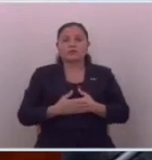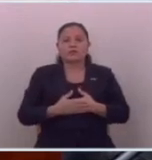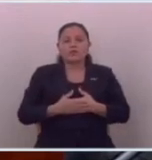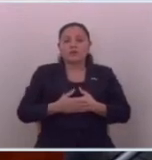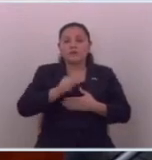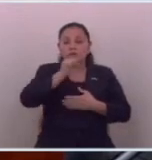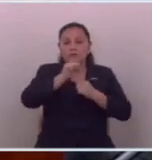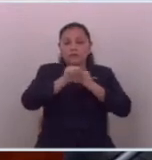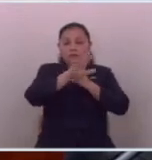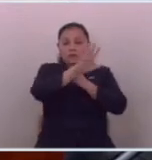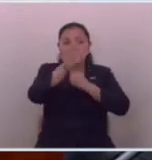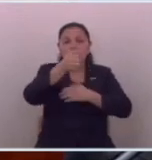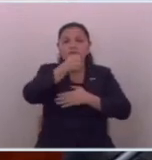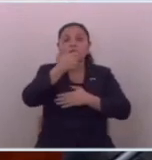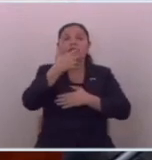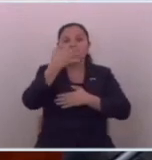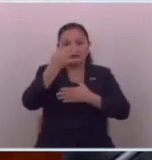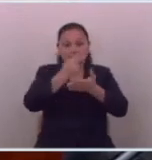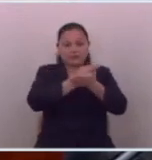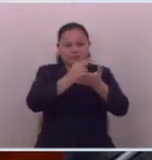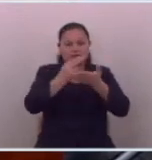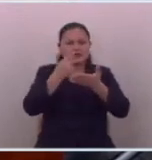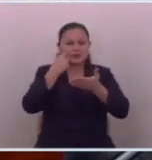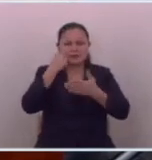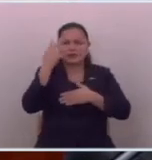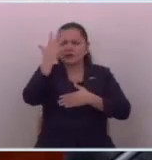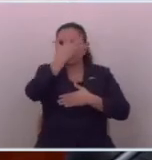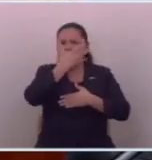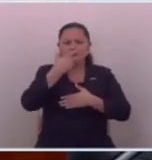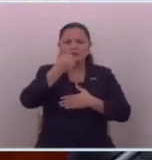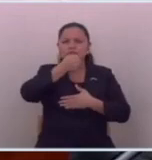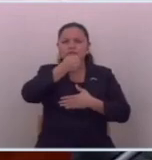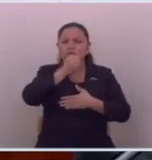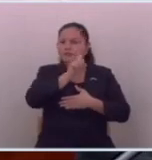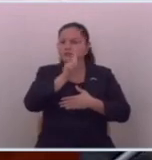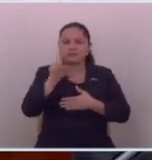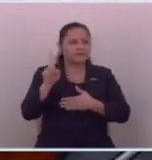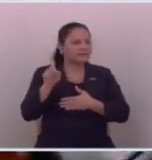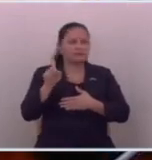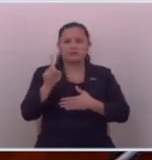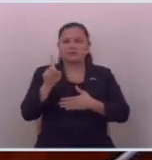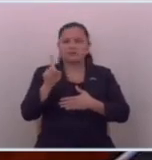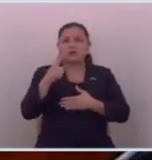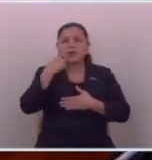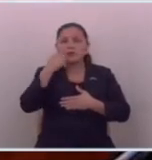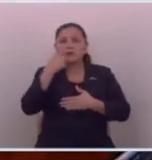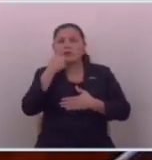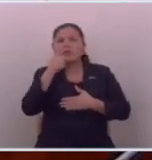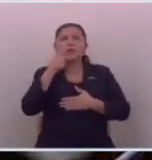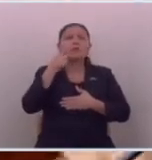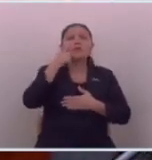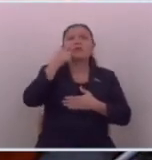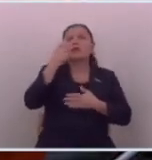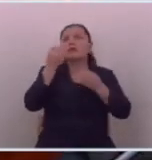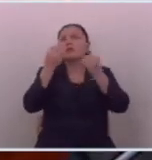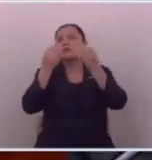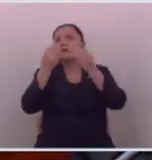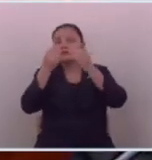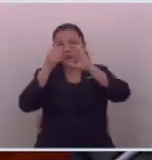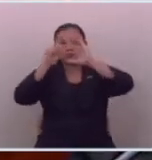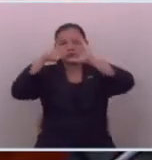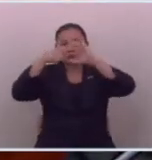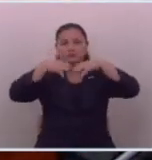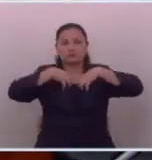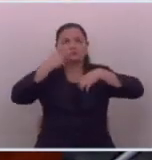para informar de verdad a la población y miren que bonito que no son no son periodistas pero ya hay varios que están transmitiendo en vivo